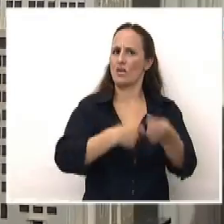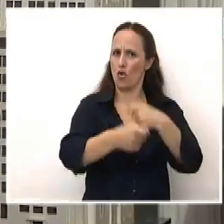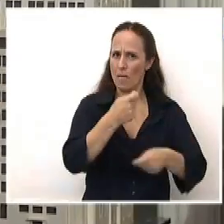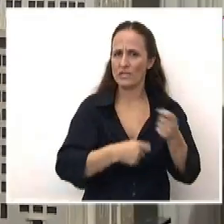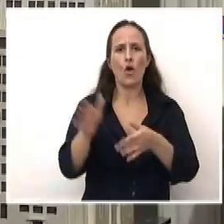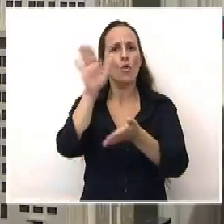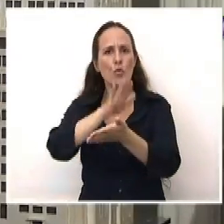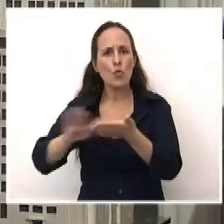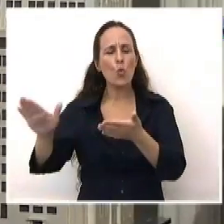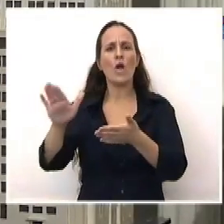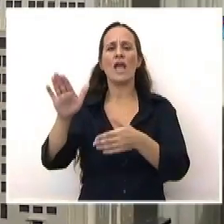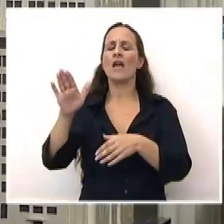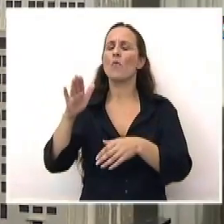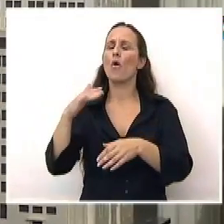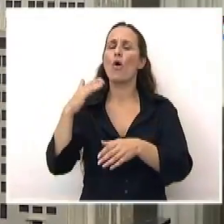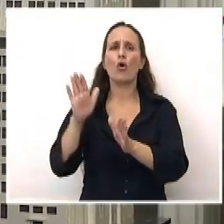procesal.